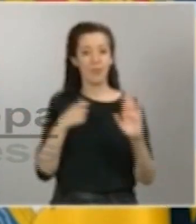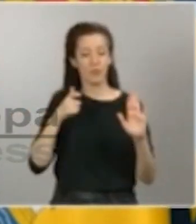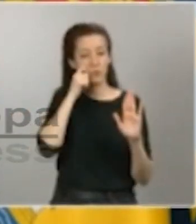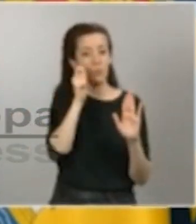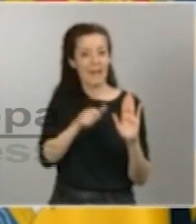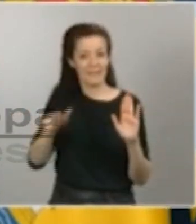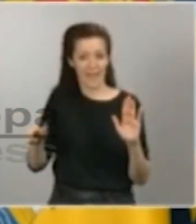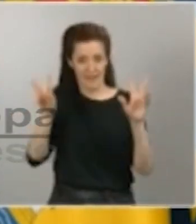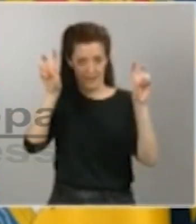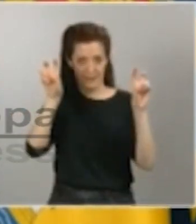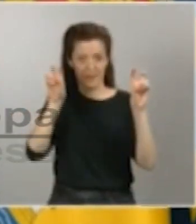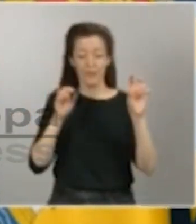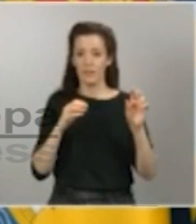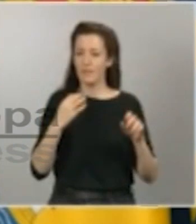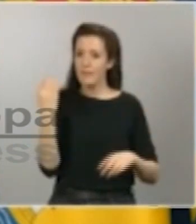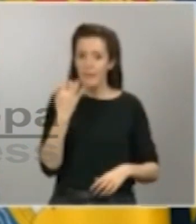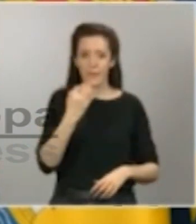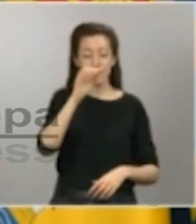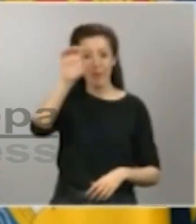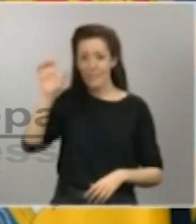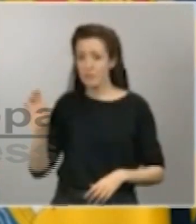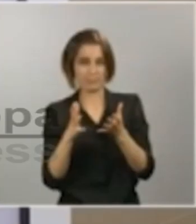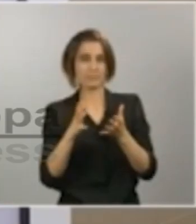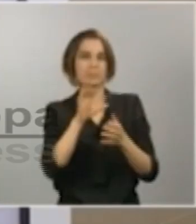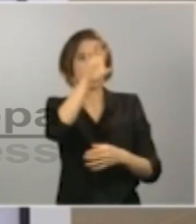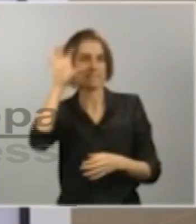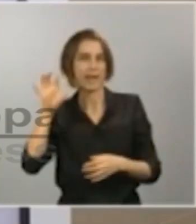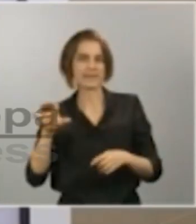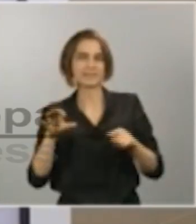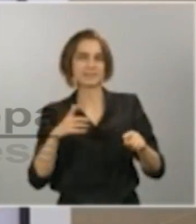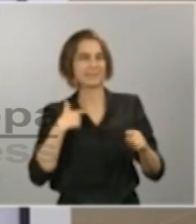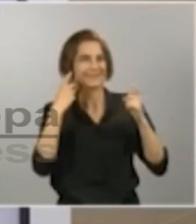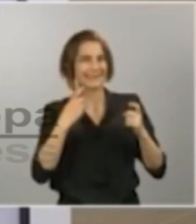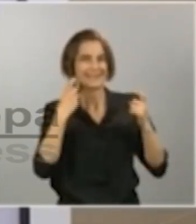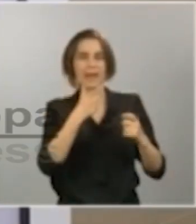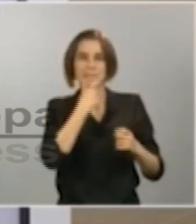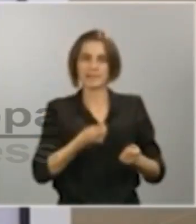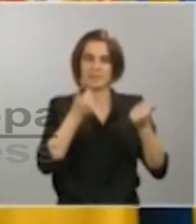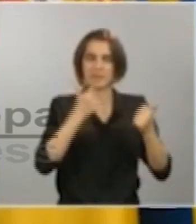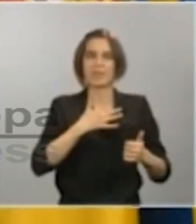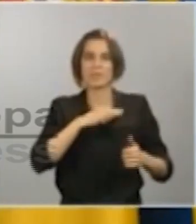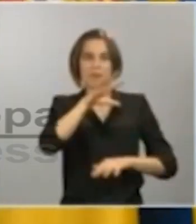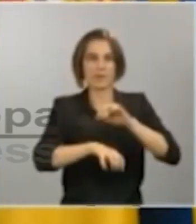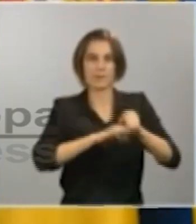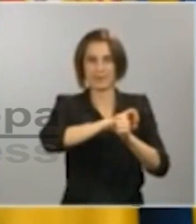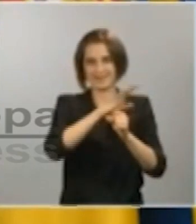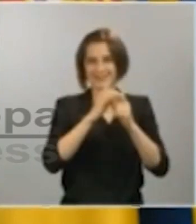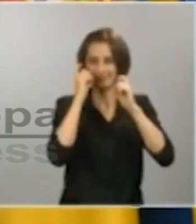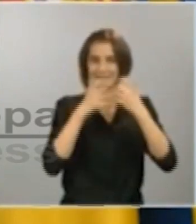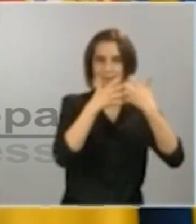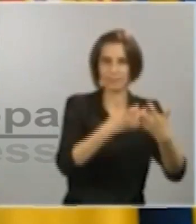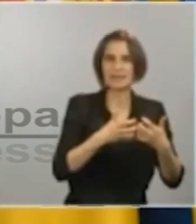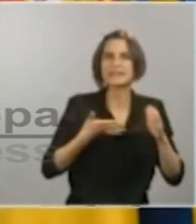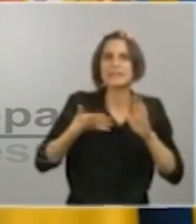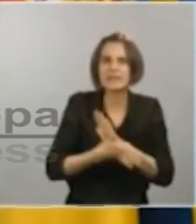tiene los medios para luchar contra esa pandemia. Bueno, en las sanciones que Estados Unidos aplica,